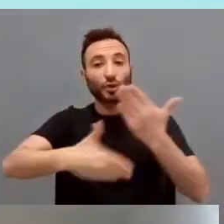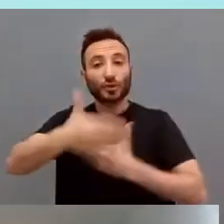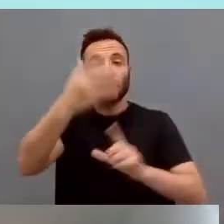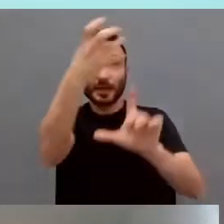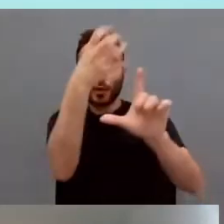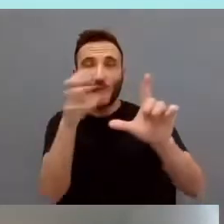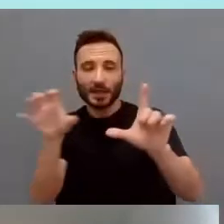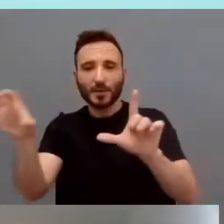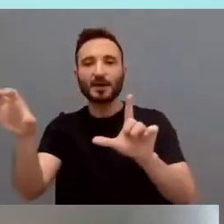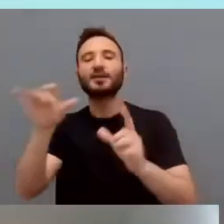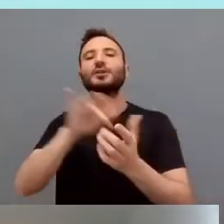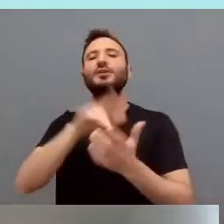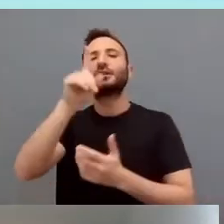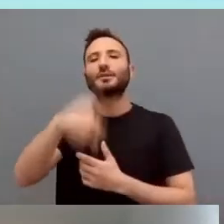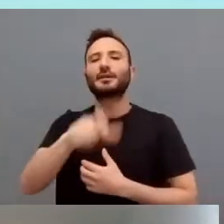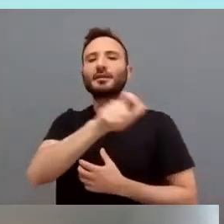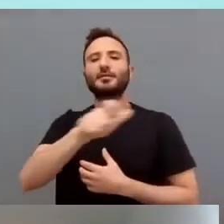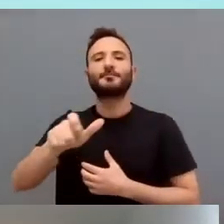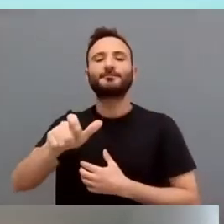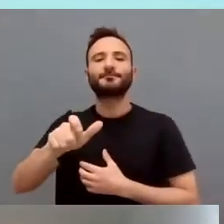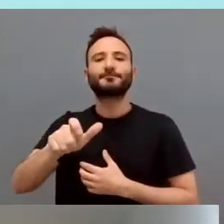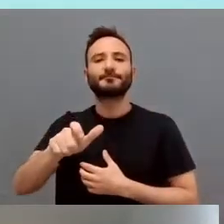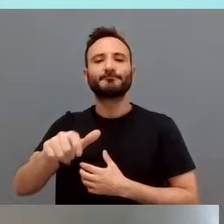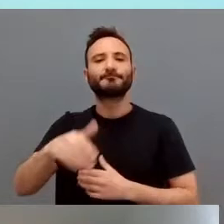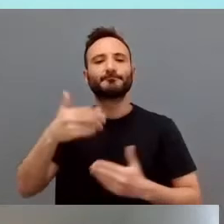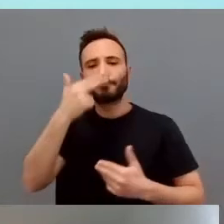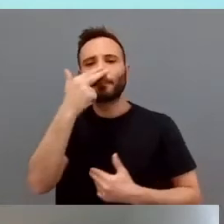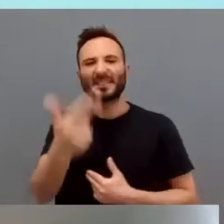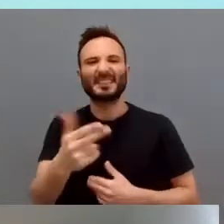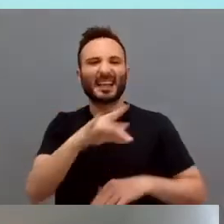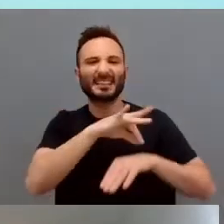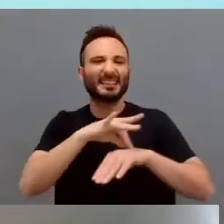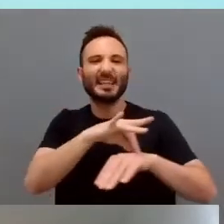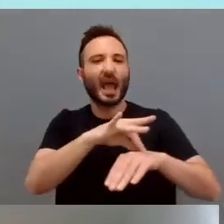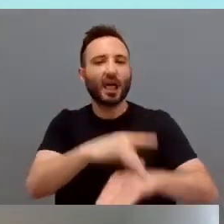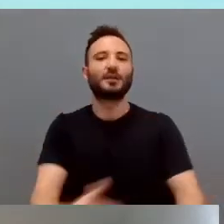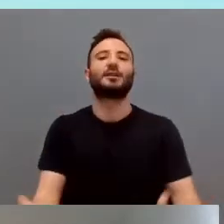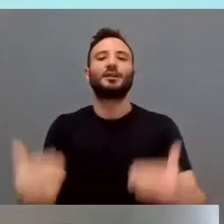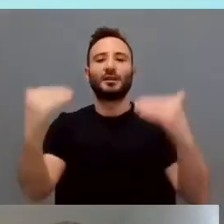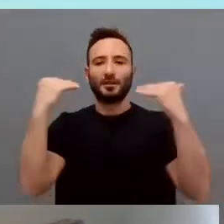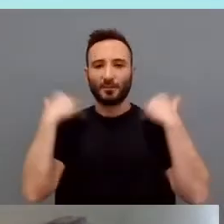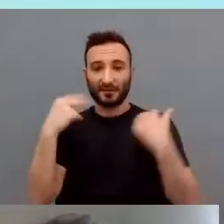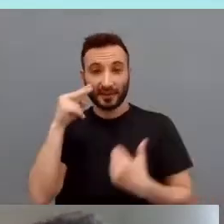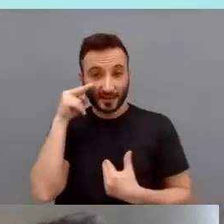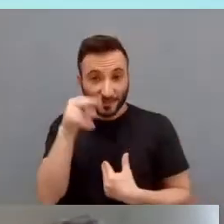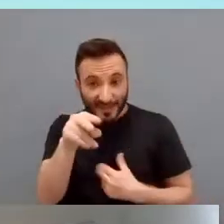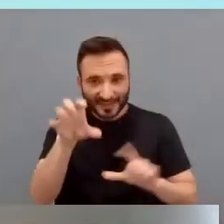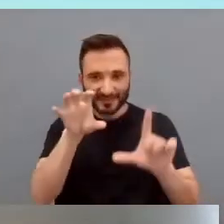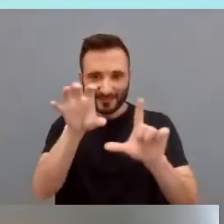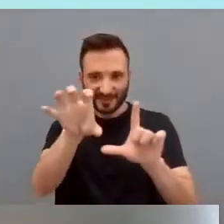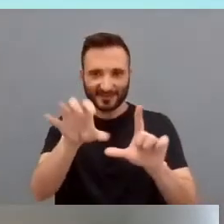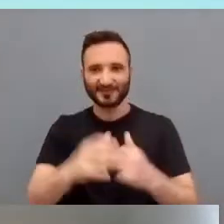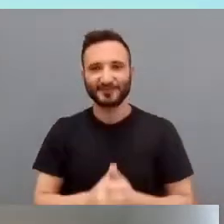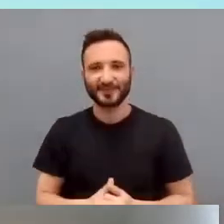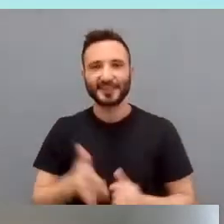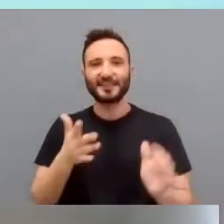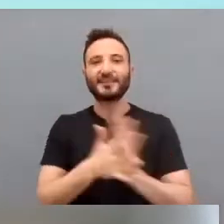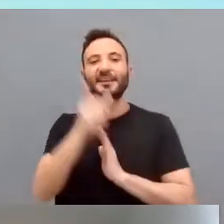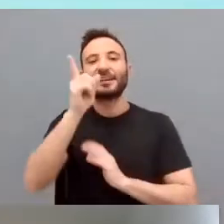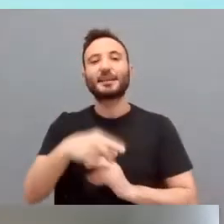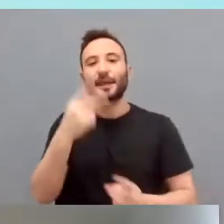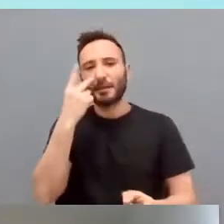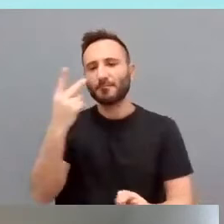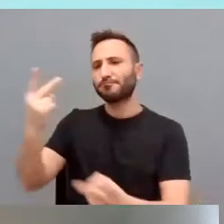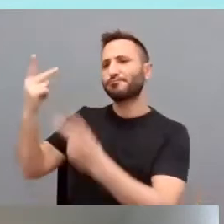Argadini, pues aquí vemos a Maike Mundejar que hace sus visitas guiadas. Y como él, mira, ese título de una ventana al